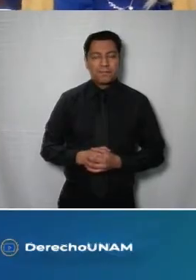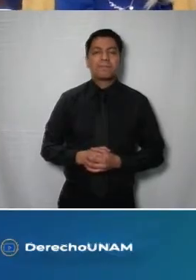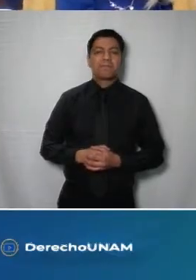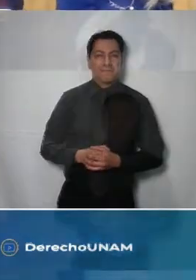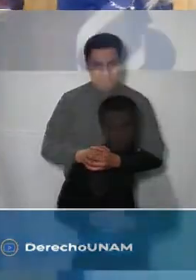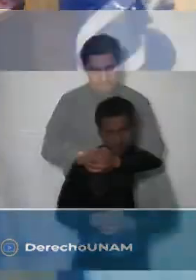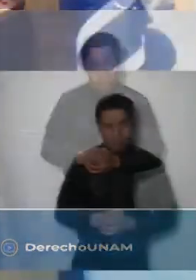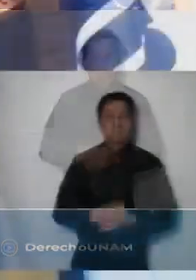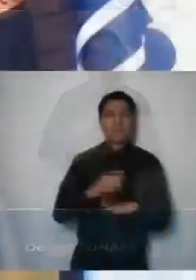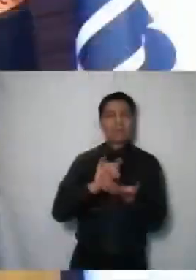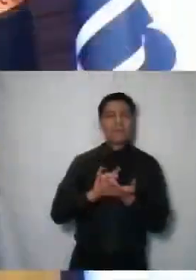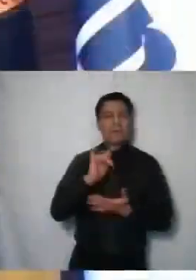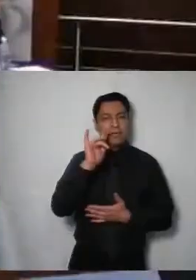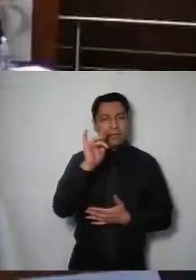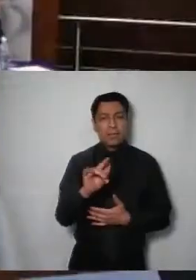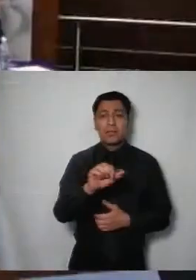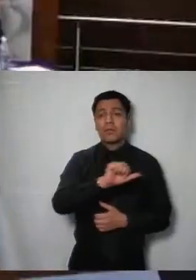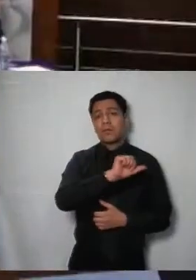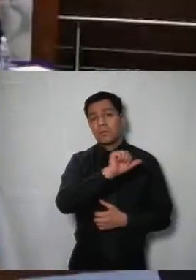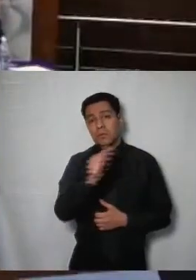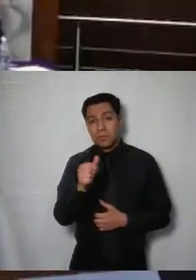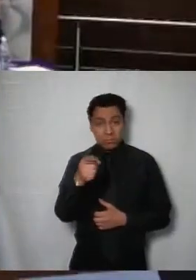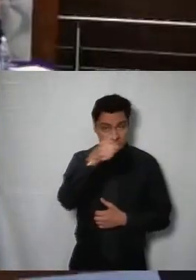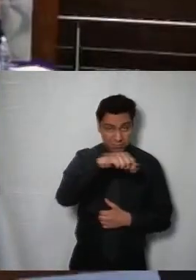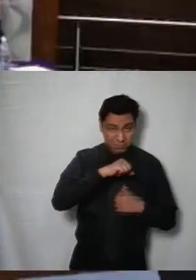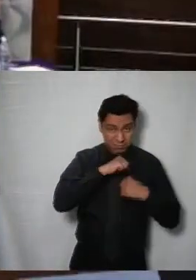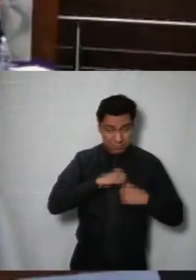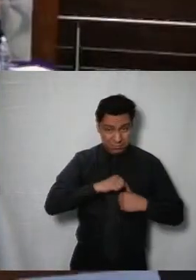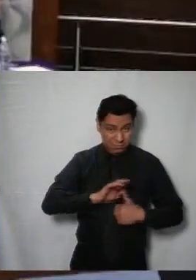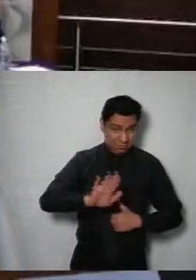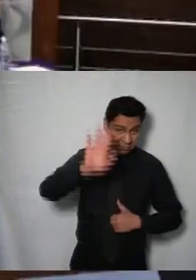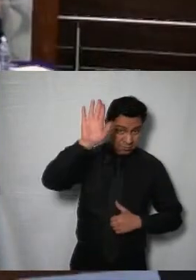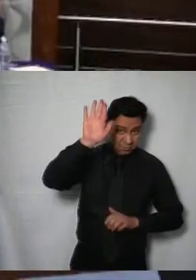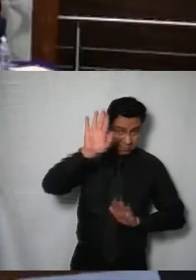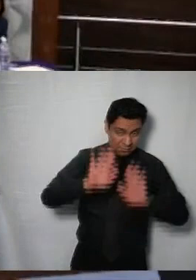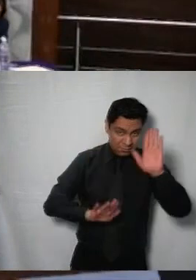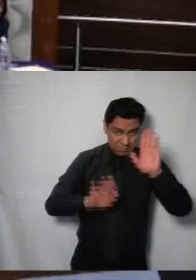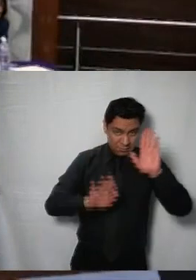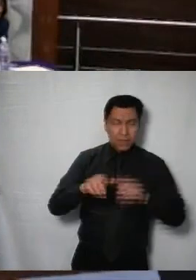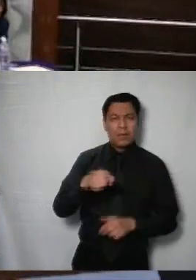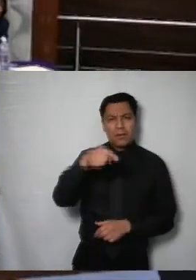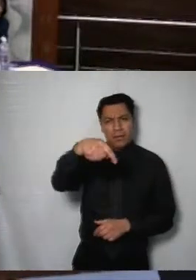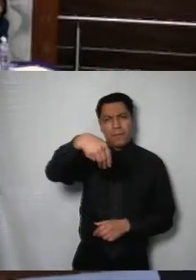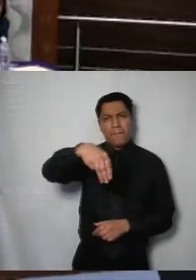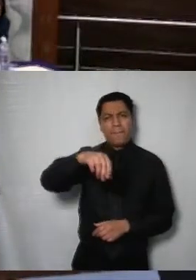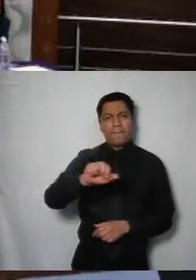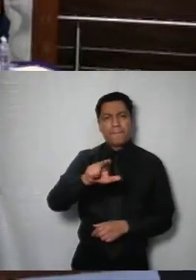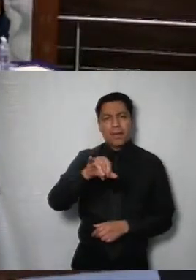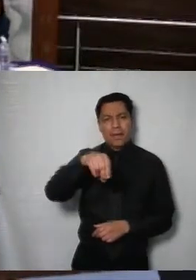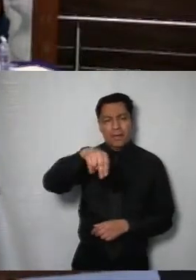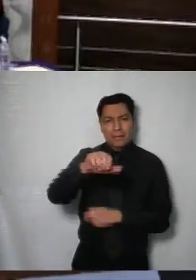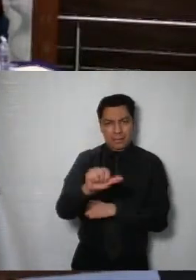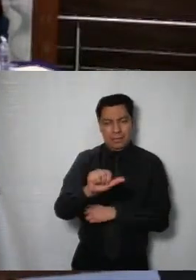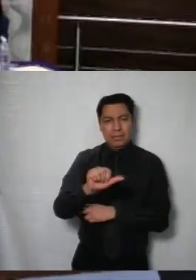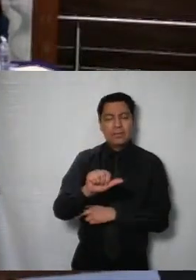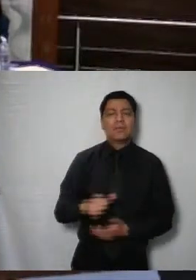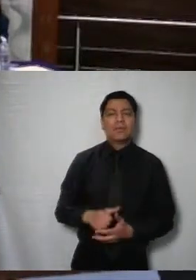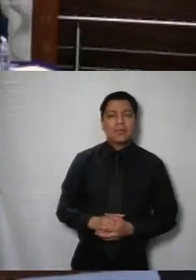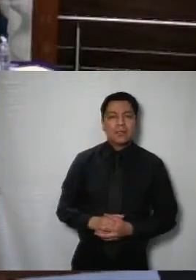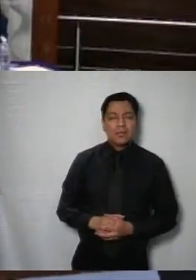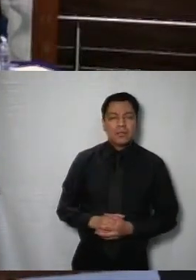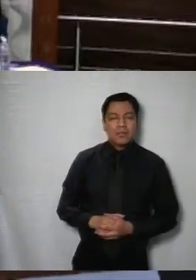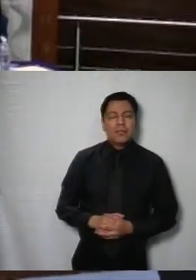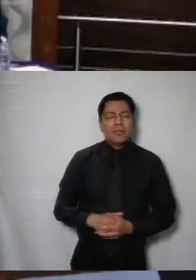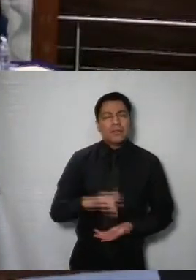Muchas gracias ¿Algún comisionado o comisionada desea ser de uso de la voz? Adelante comisionada Marina Alicia Salman Gracias presidente